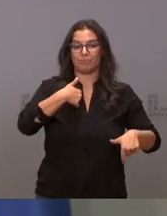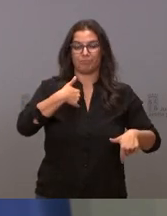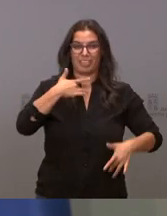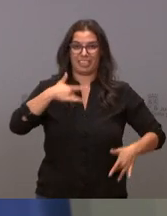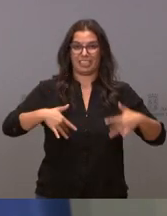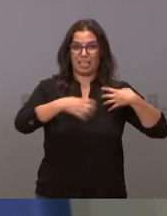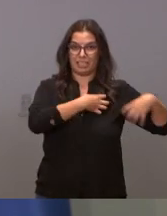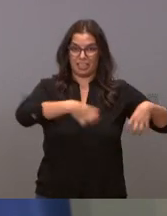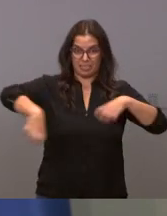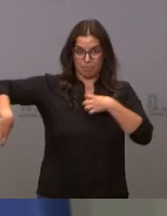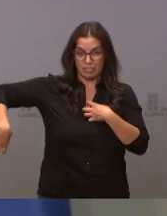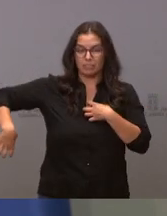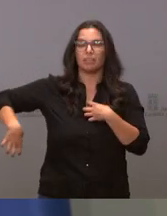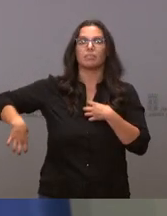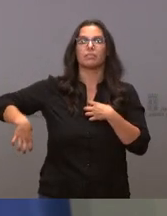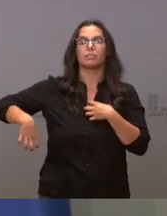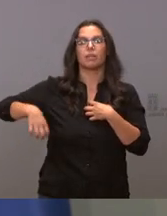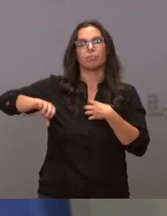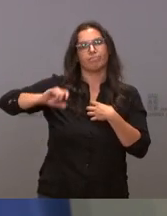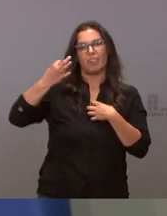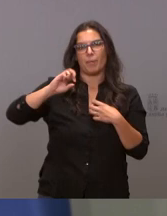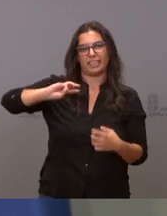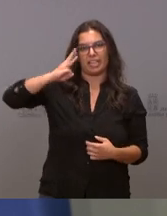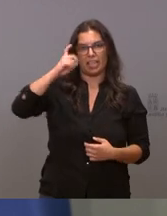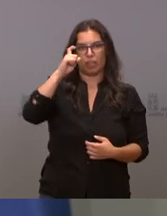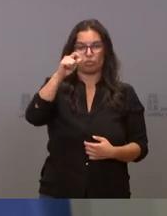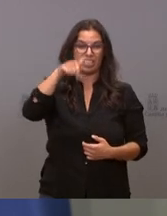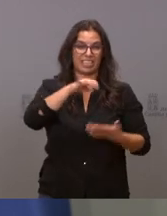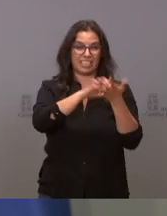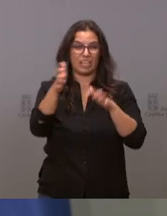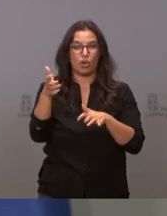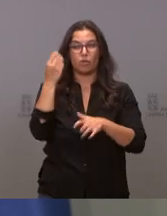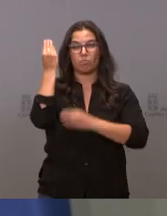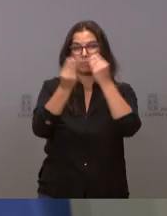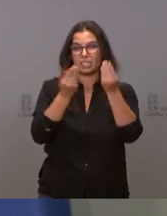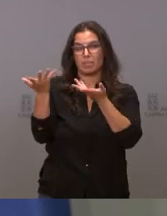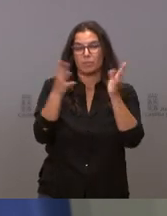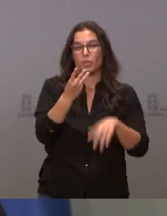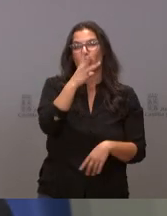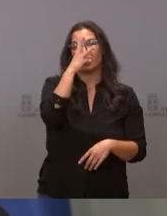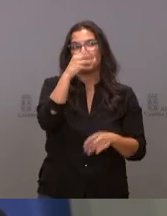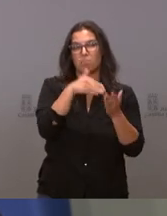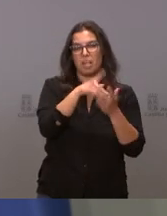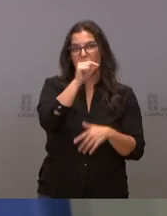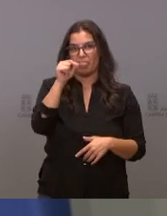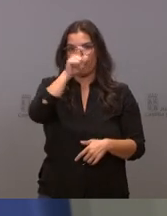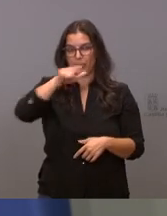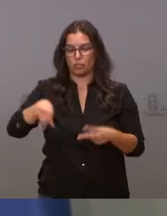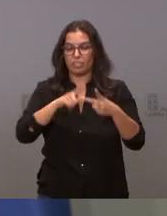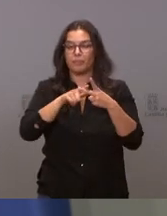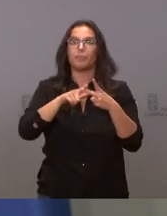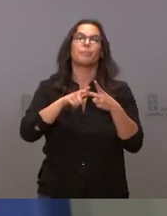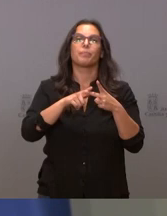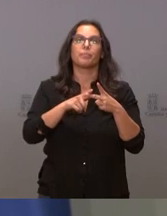sólido. En España, aquí se calcula, perdón, en Castilla y León, unas 3.100 personas. A pacientes receptores de